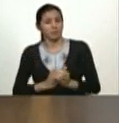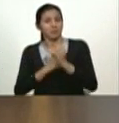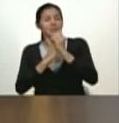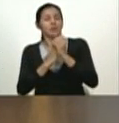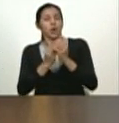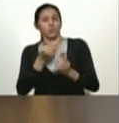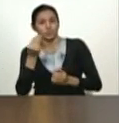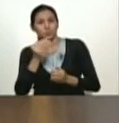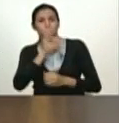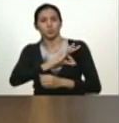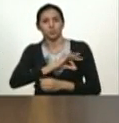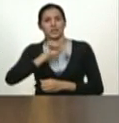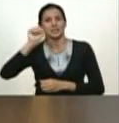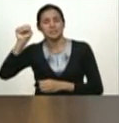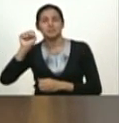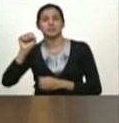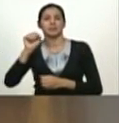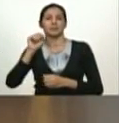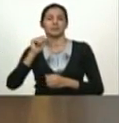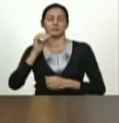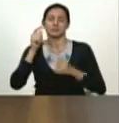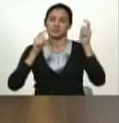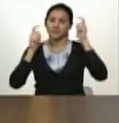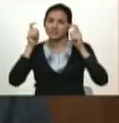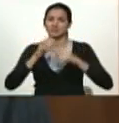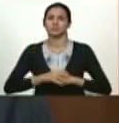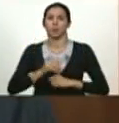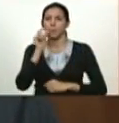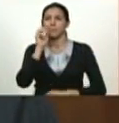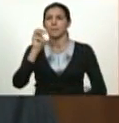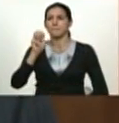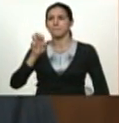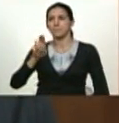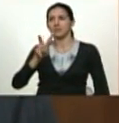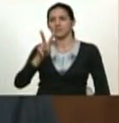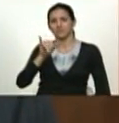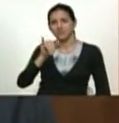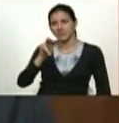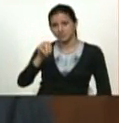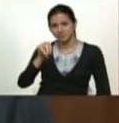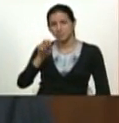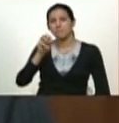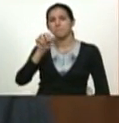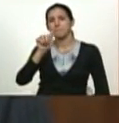socialistas bolivarianas y chavistas Mervin Maldonado querido compañero